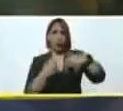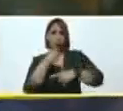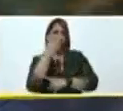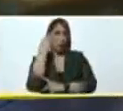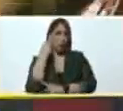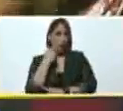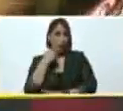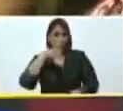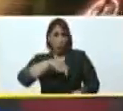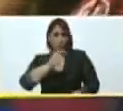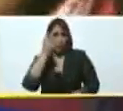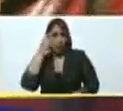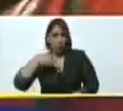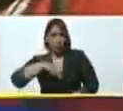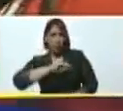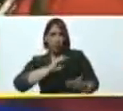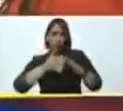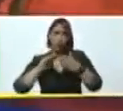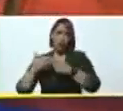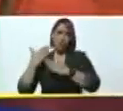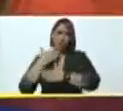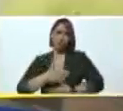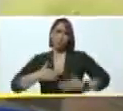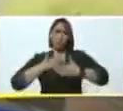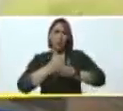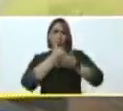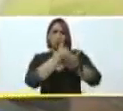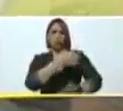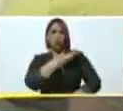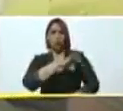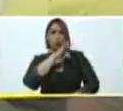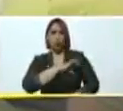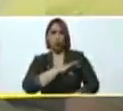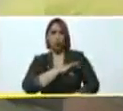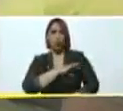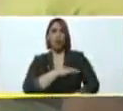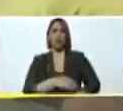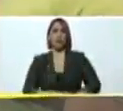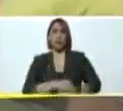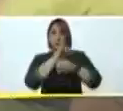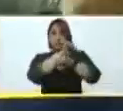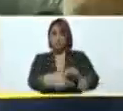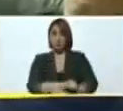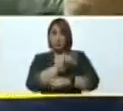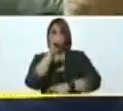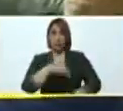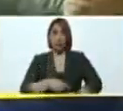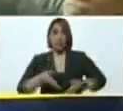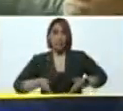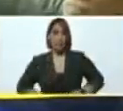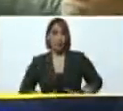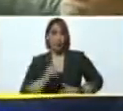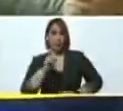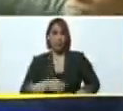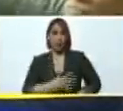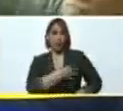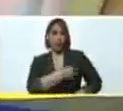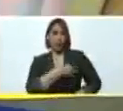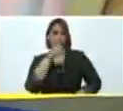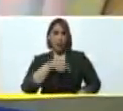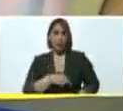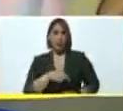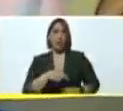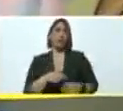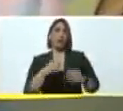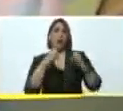hoy en día nuestra comunidad goza de las ayudas sociales como es José Gregorio Hernández, la entaza en Materna, hogares de